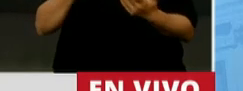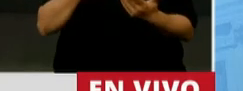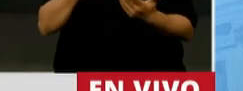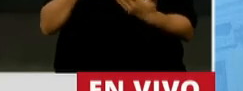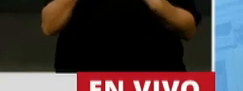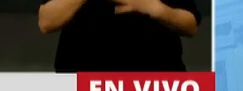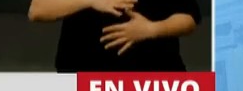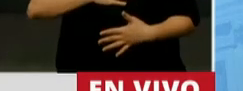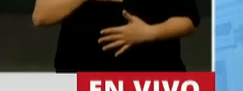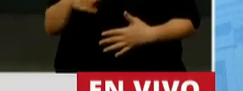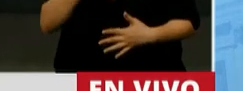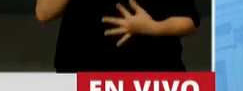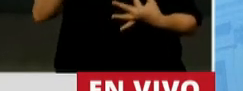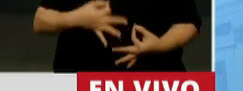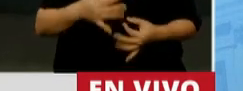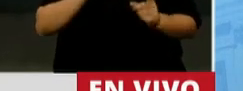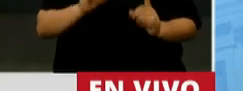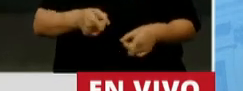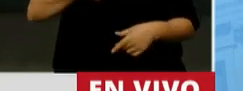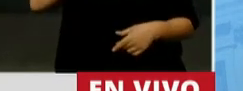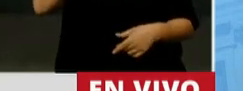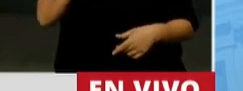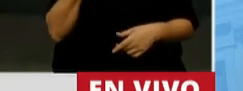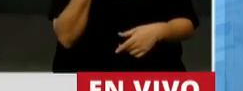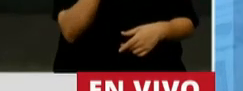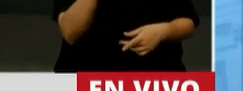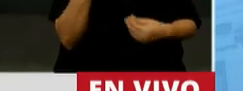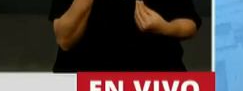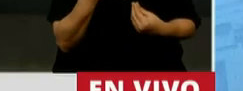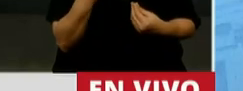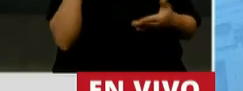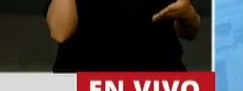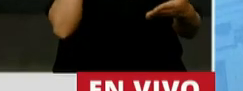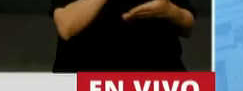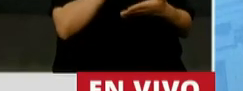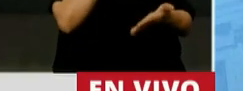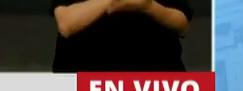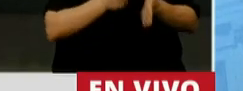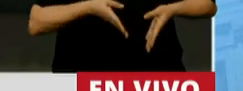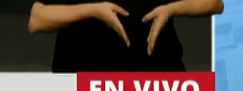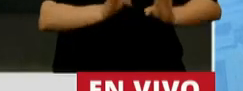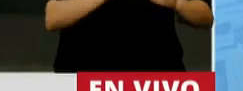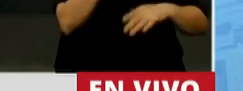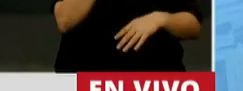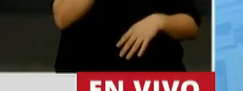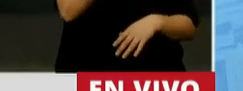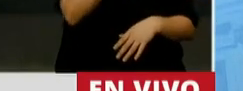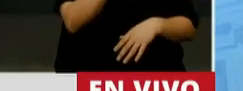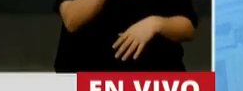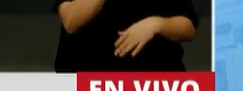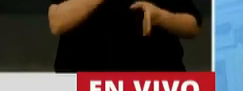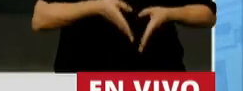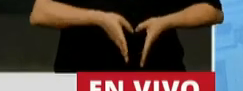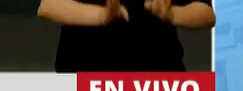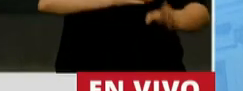interesa, nos interesa, es que está señalizado también la ruta 150 que termina